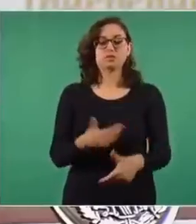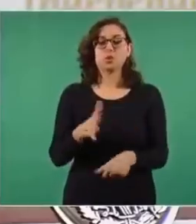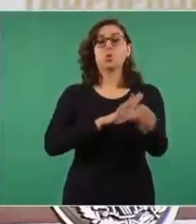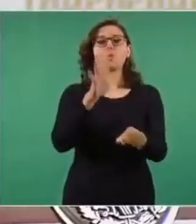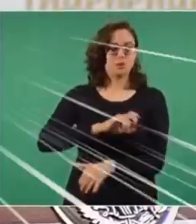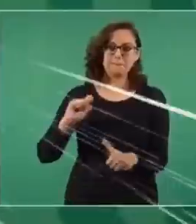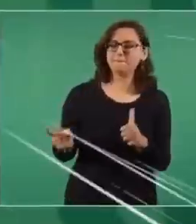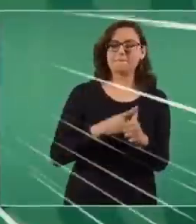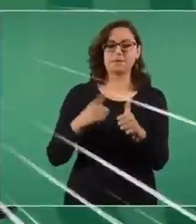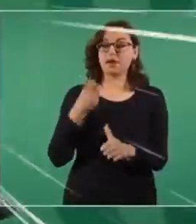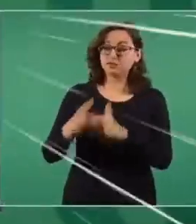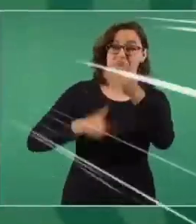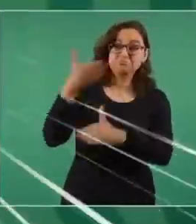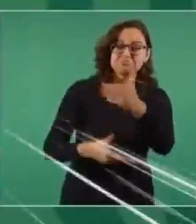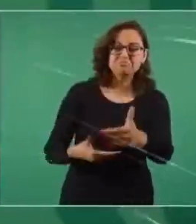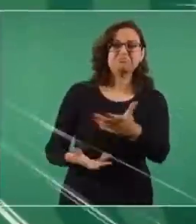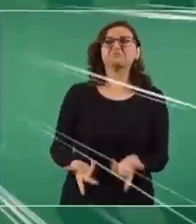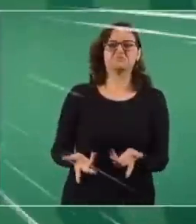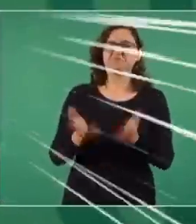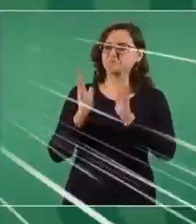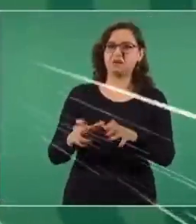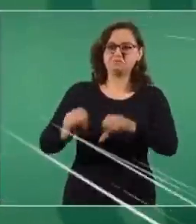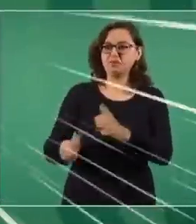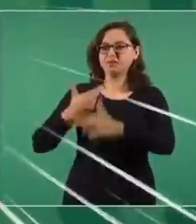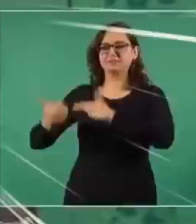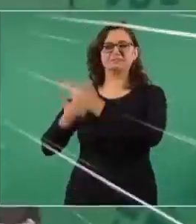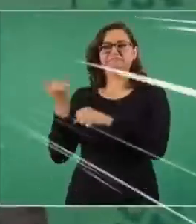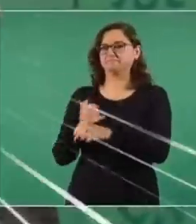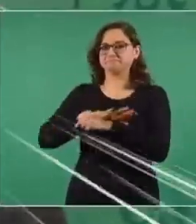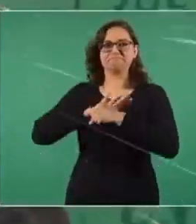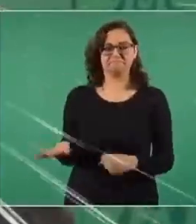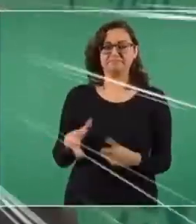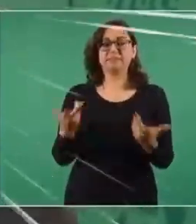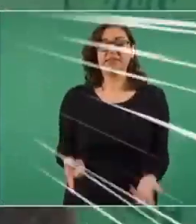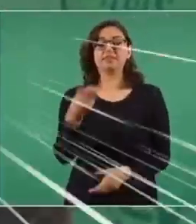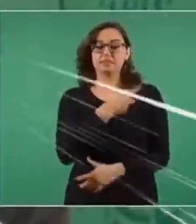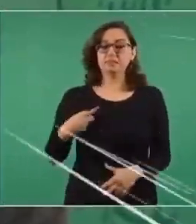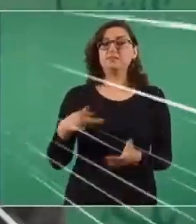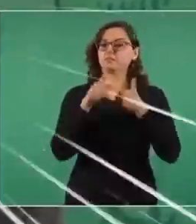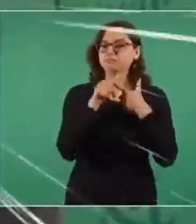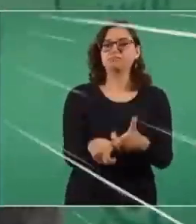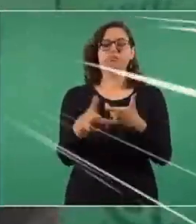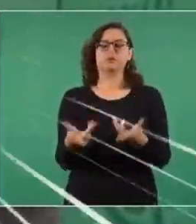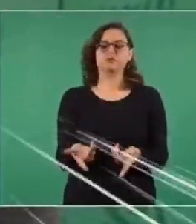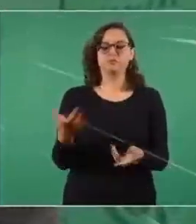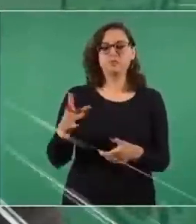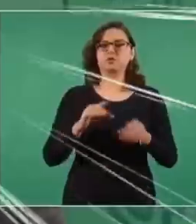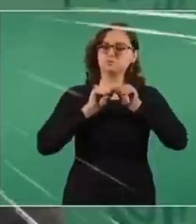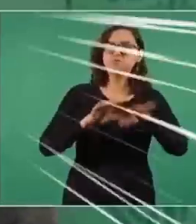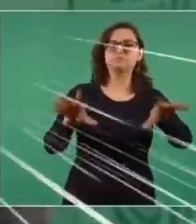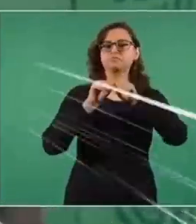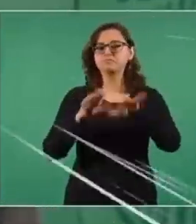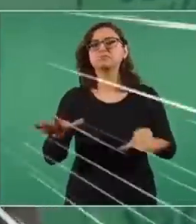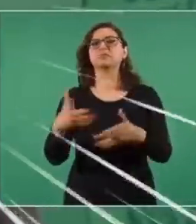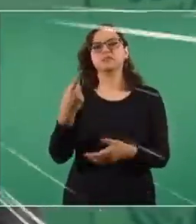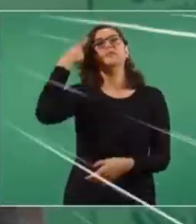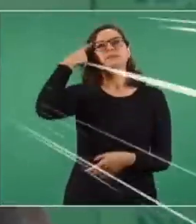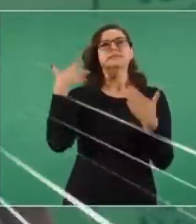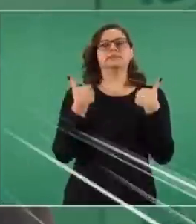es el cambio de mentalidad. Tenemos que seguir concientizando, haciendo labor pedagógica, politizando,